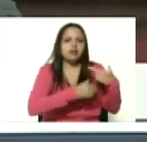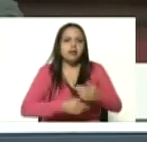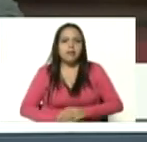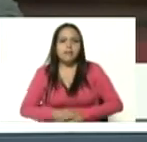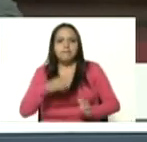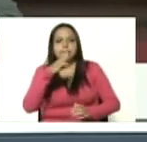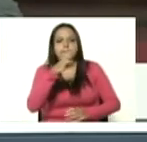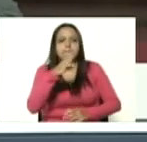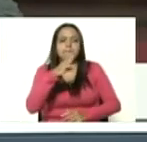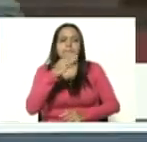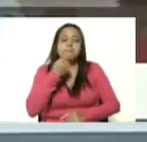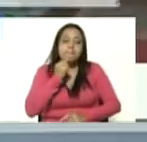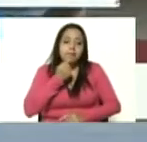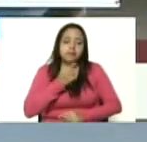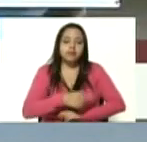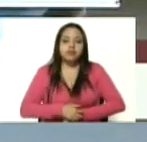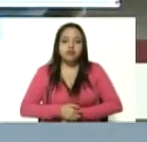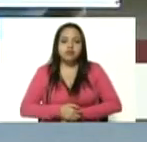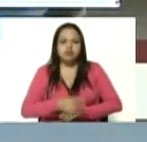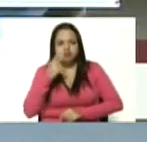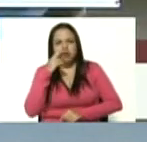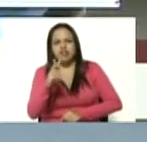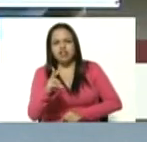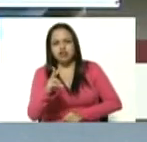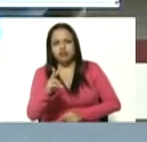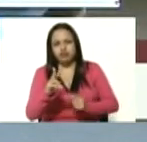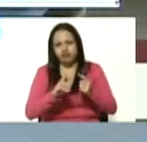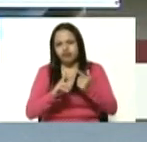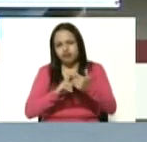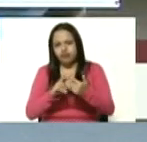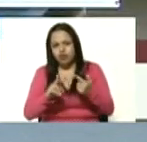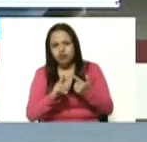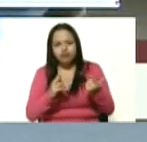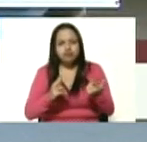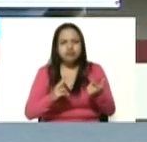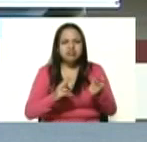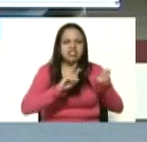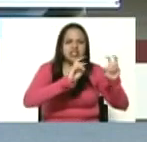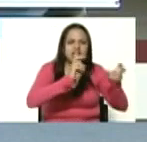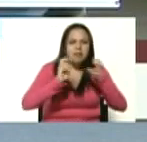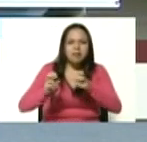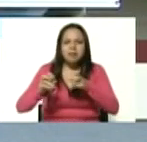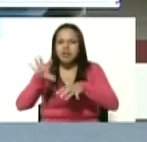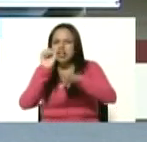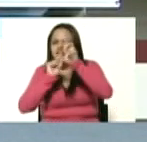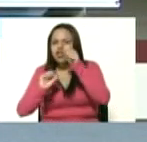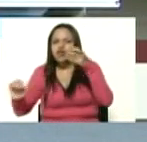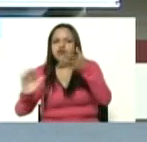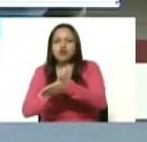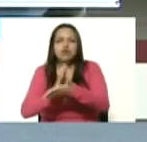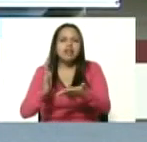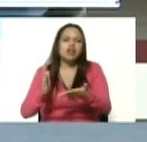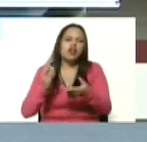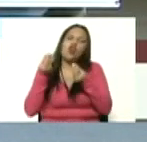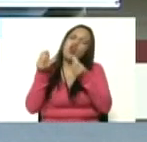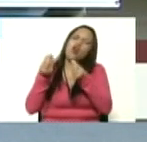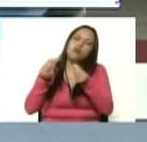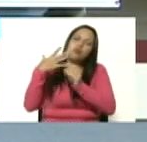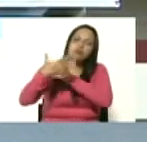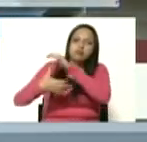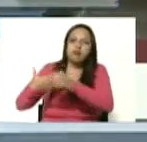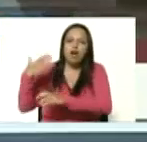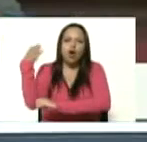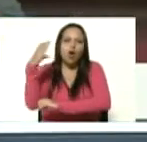yo he visto dos series para comprender esta Colombia que existe Ernesto uno la puede